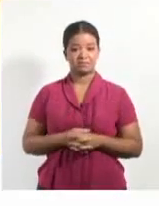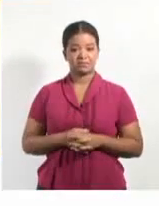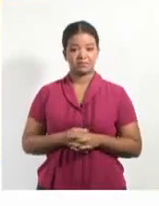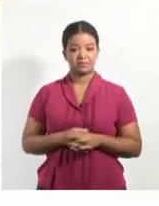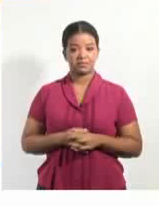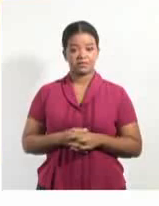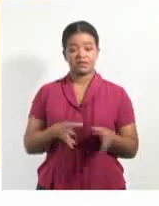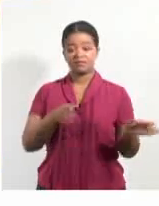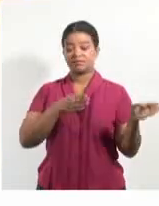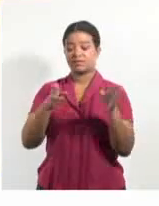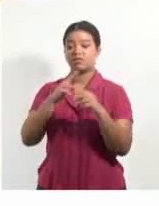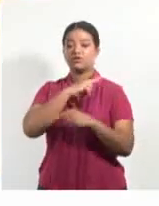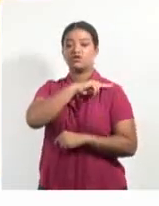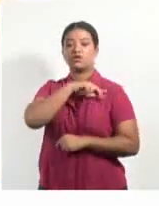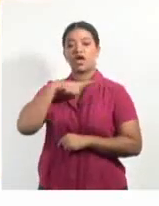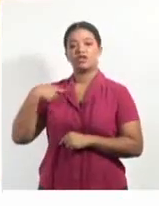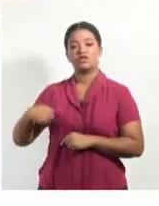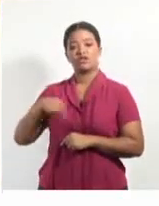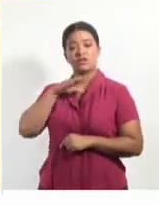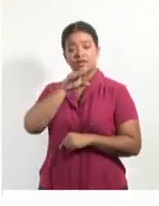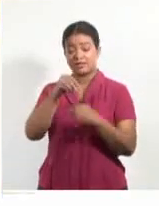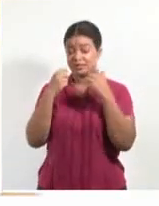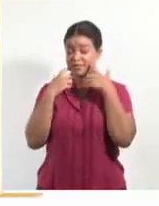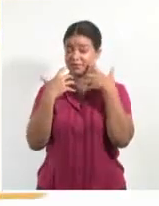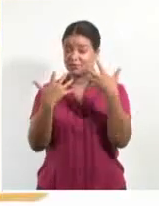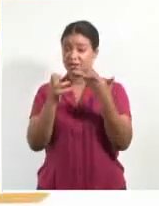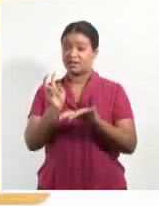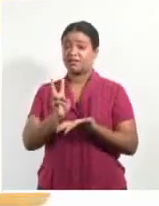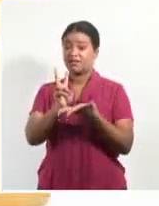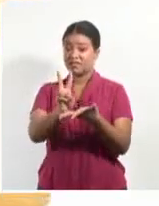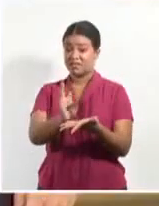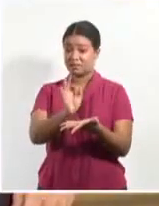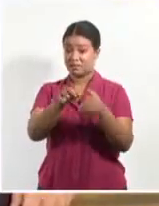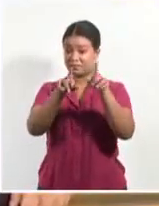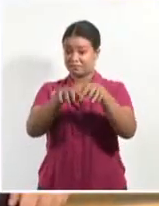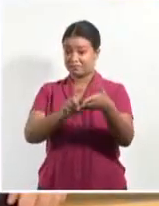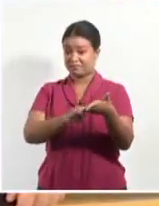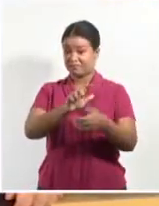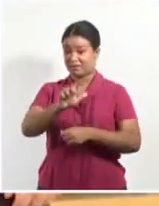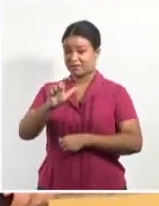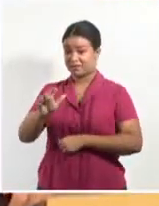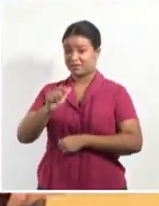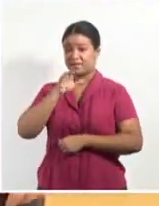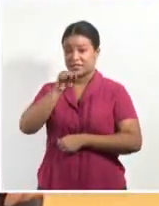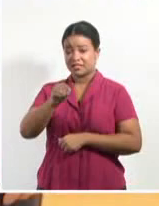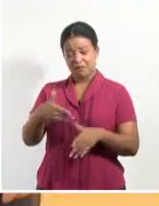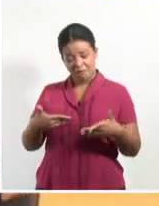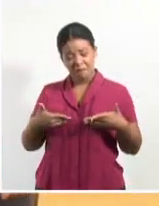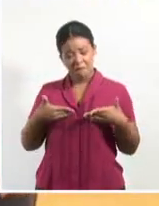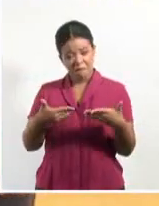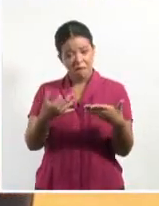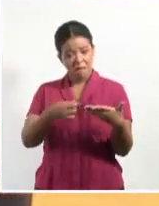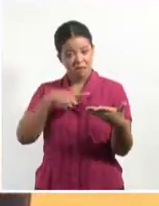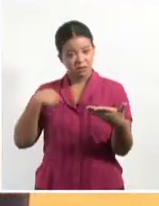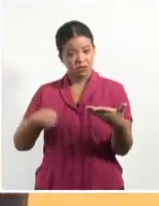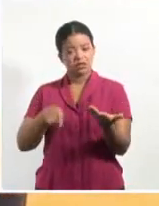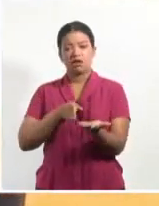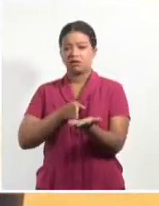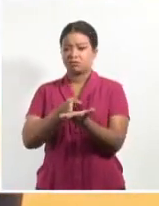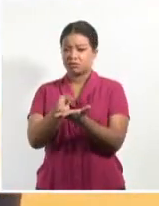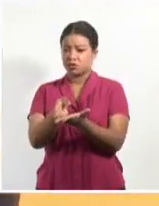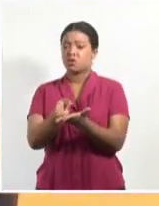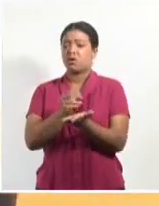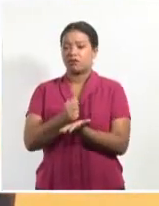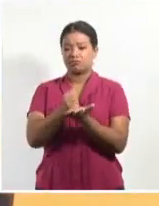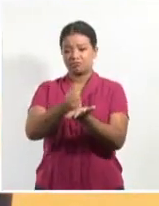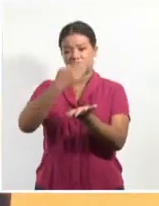funcionario chino subrayó la relevancia de la actual visita del dirigente partidista cubano y expresó la voluntad del gigante asiático de mantener su respaldo